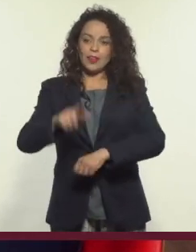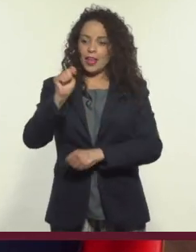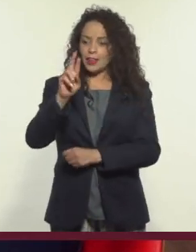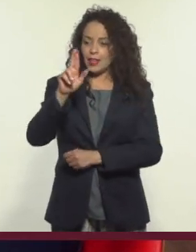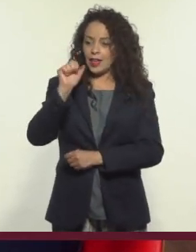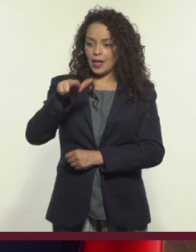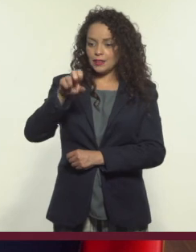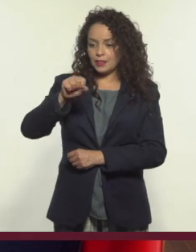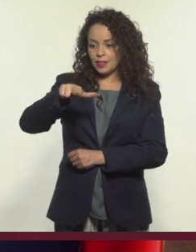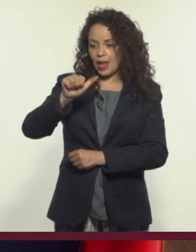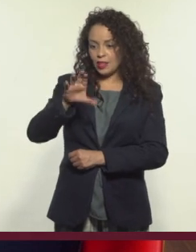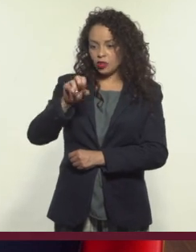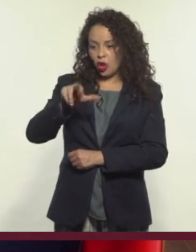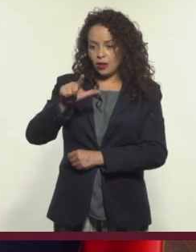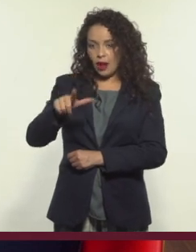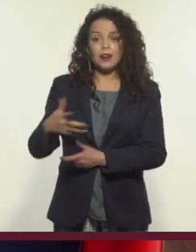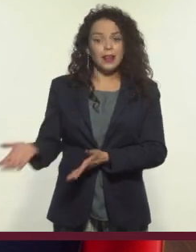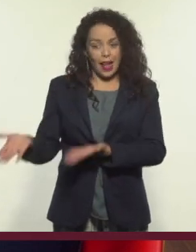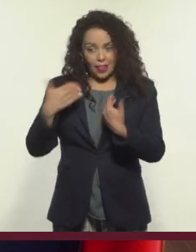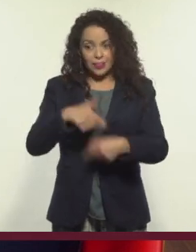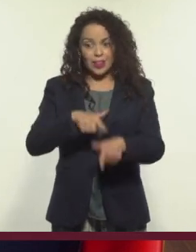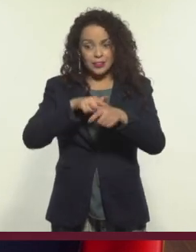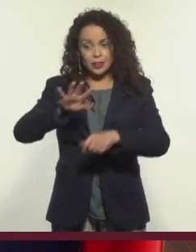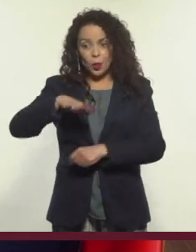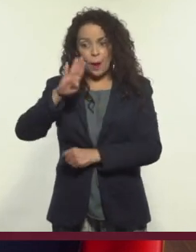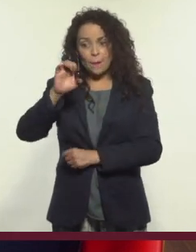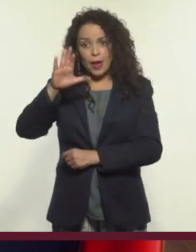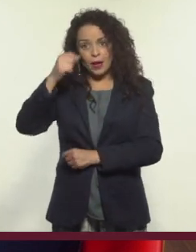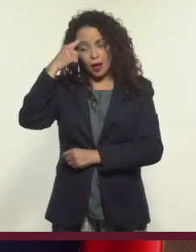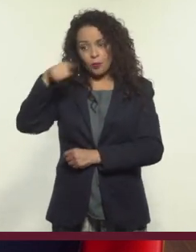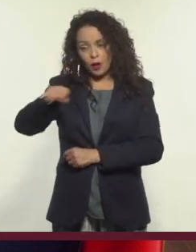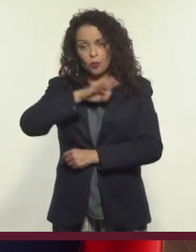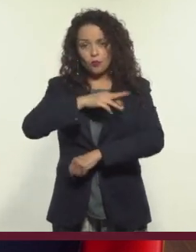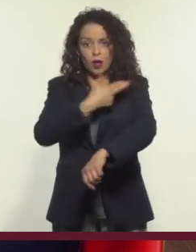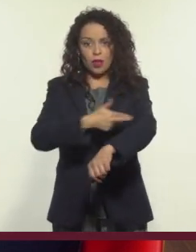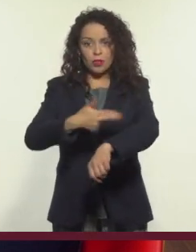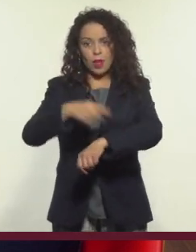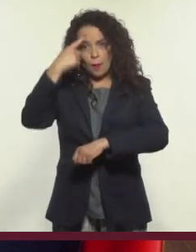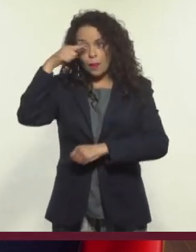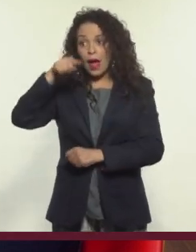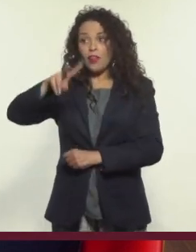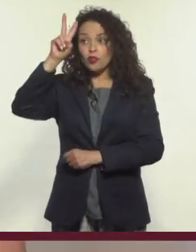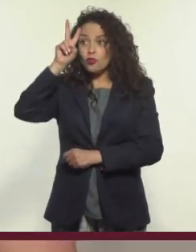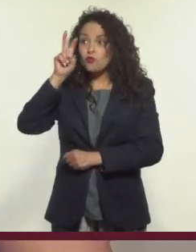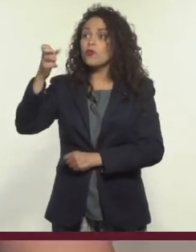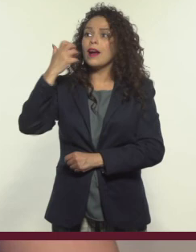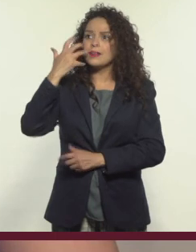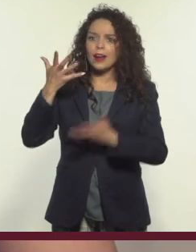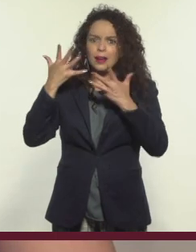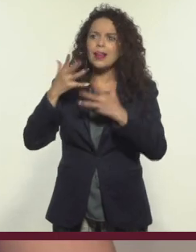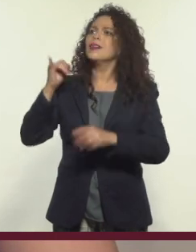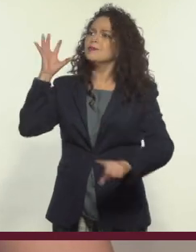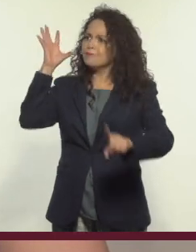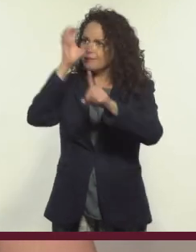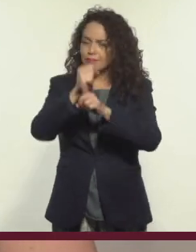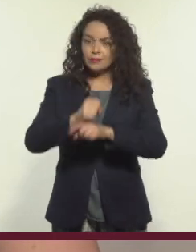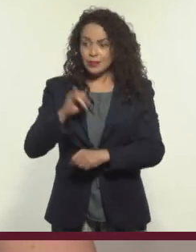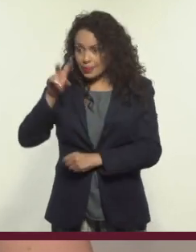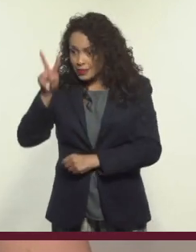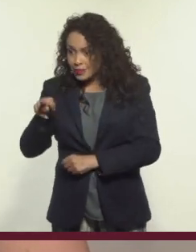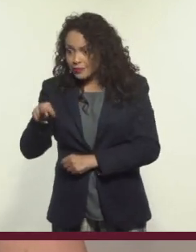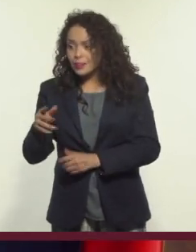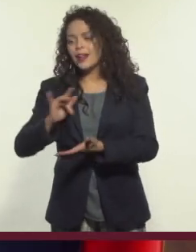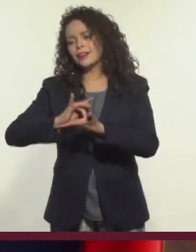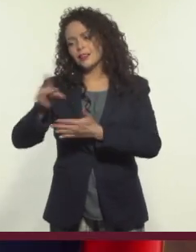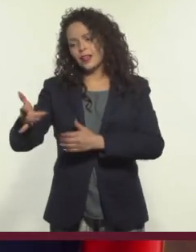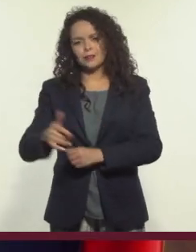transnacional. ¡Anda! Vamos a seguir buscándote alguna beca para que logres todos tus sueños. ¿De verdad, Hugo? Gracias.